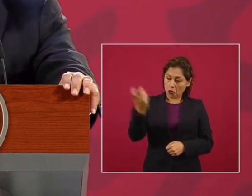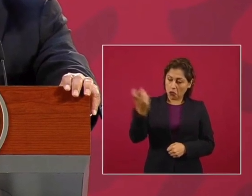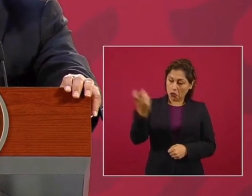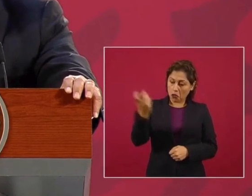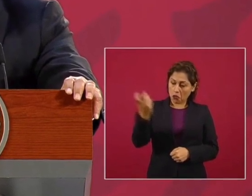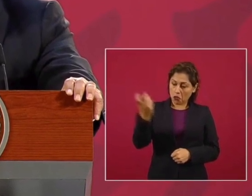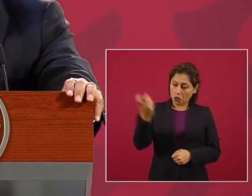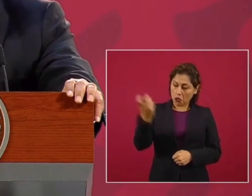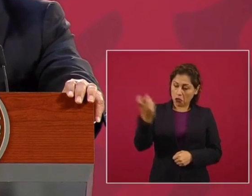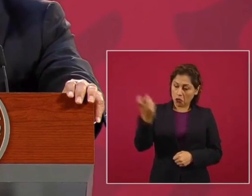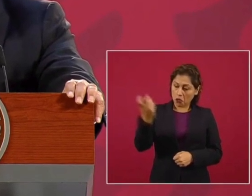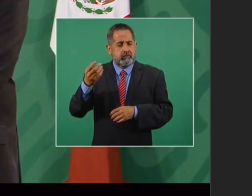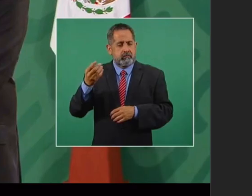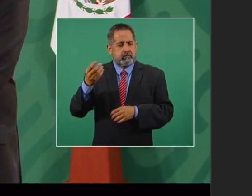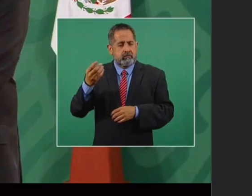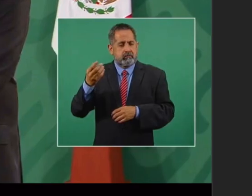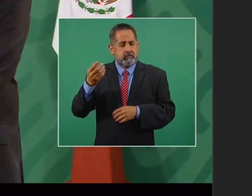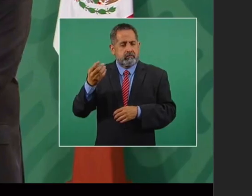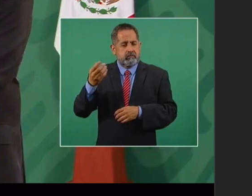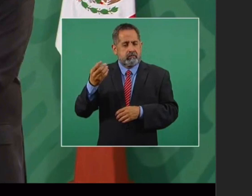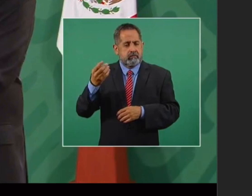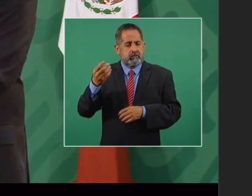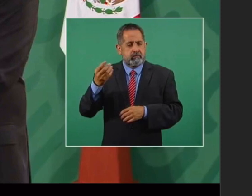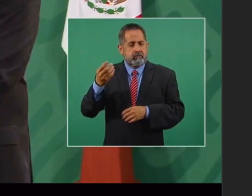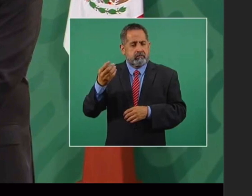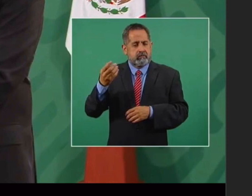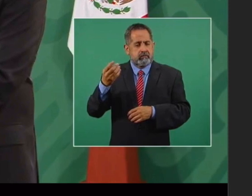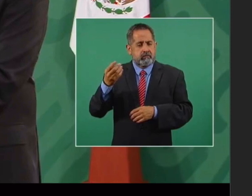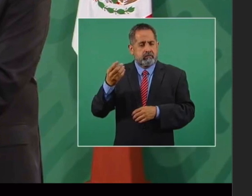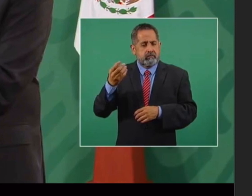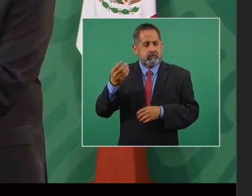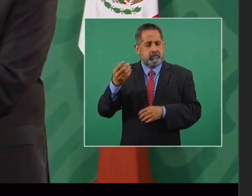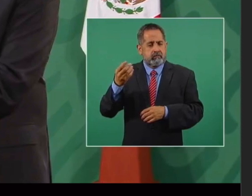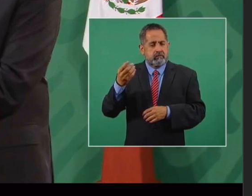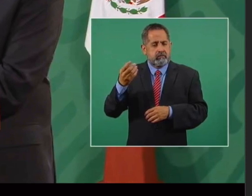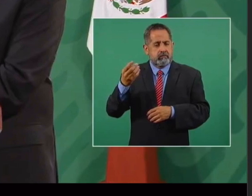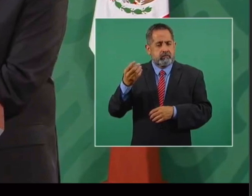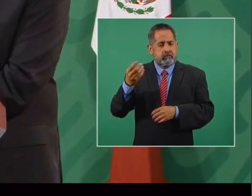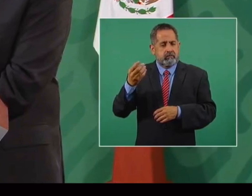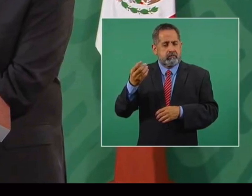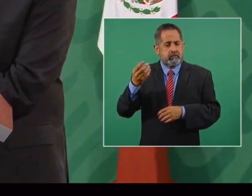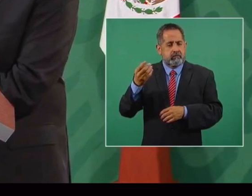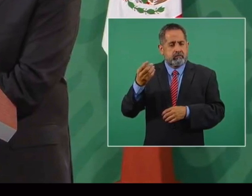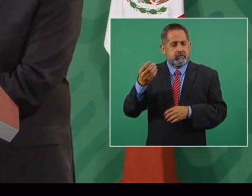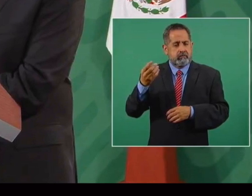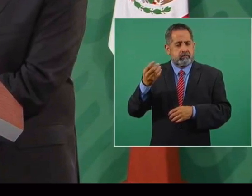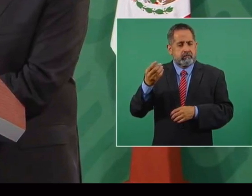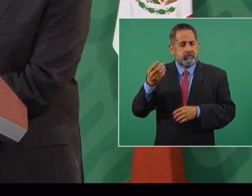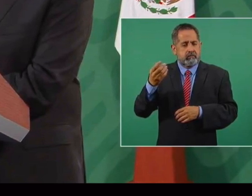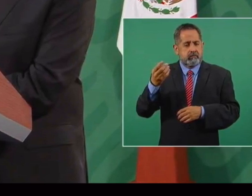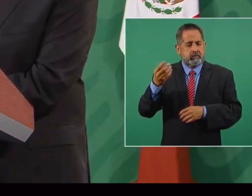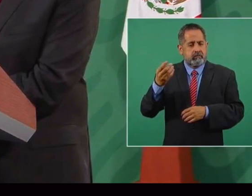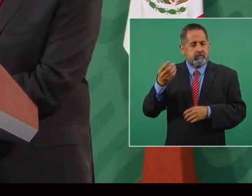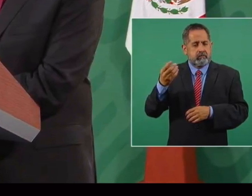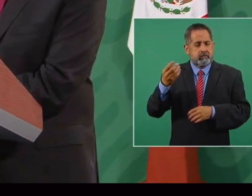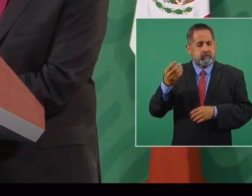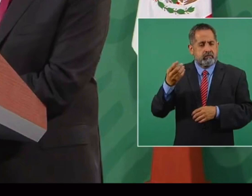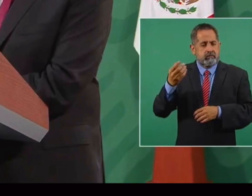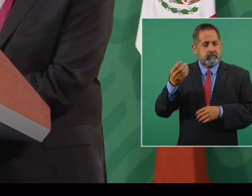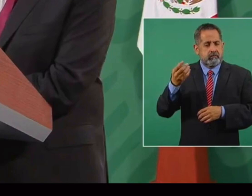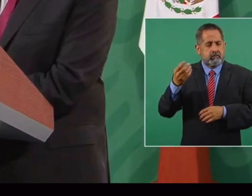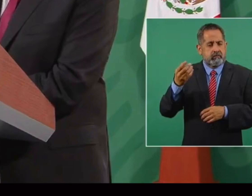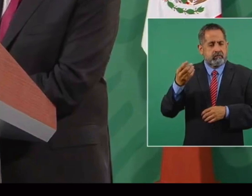Honor y larga vida a nuestro amado presidente Andrés